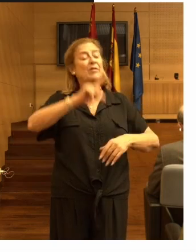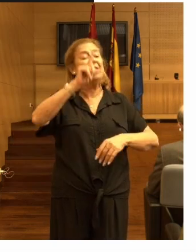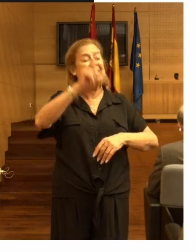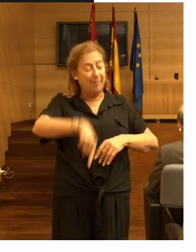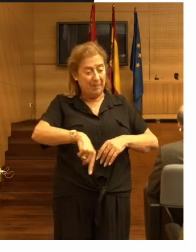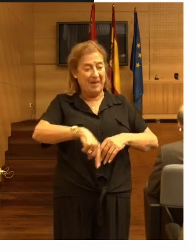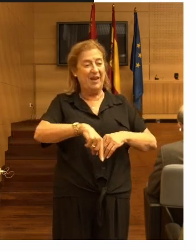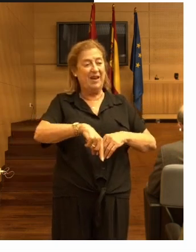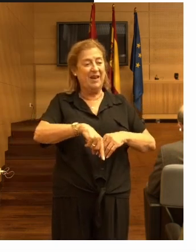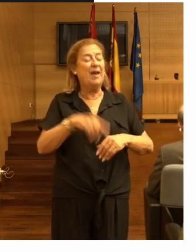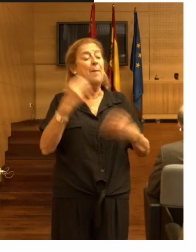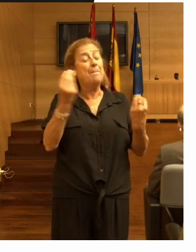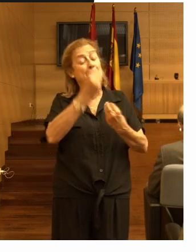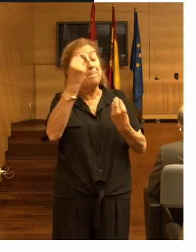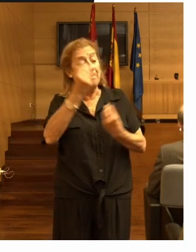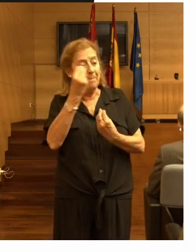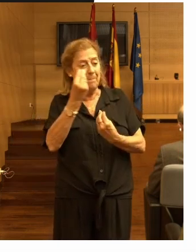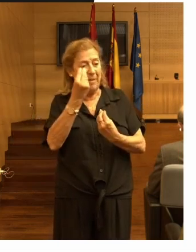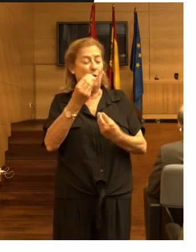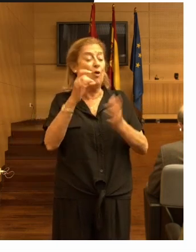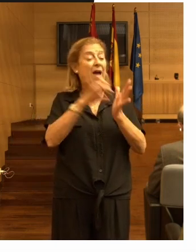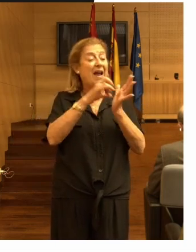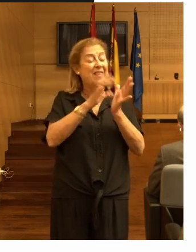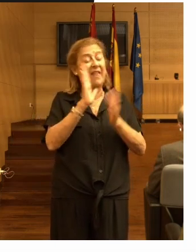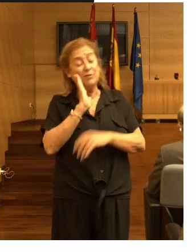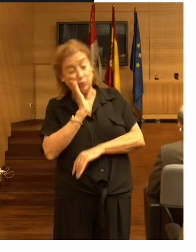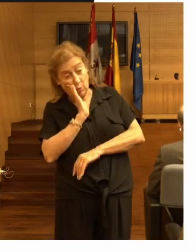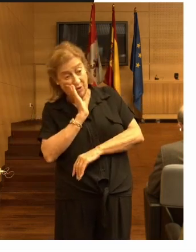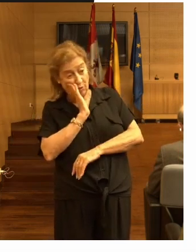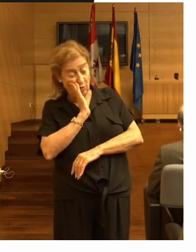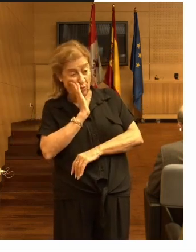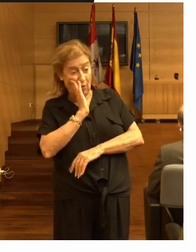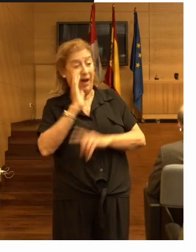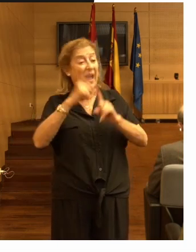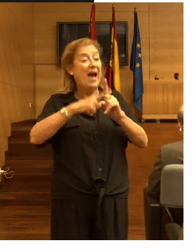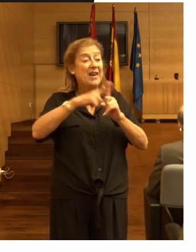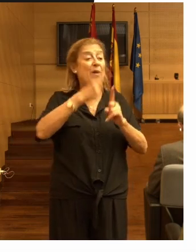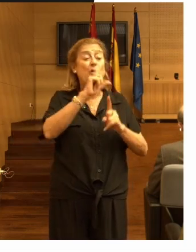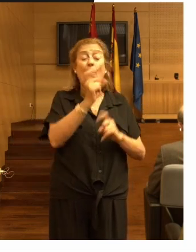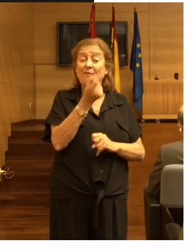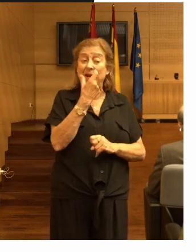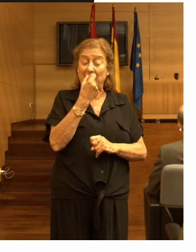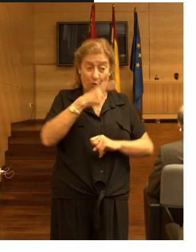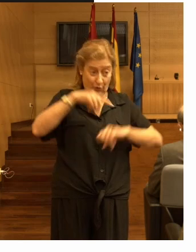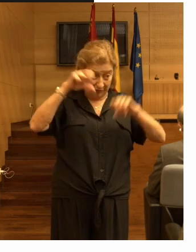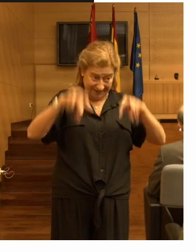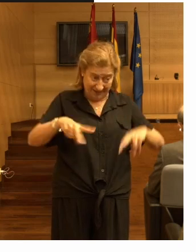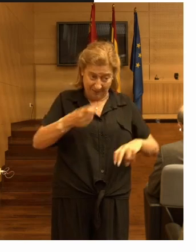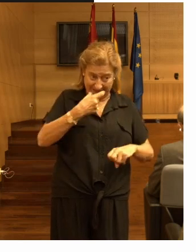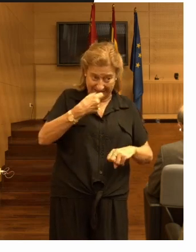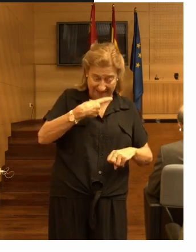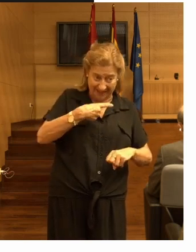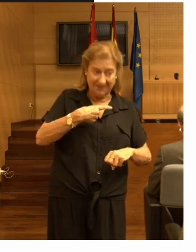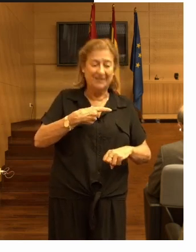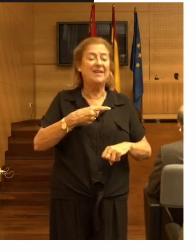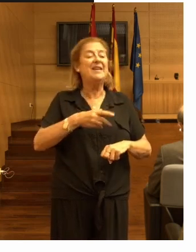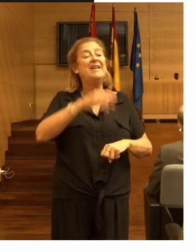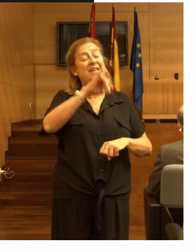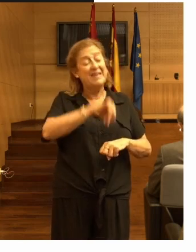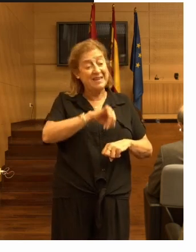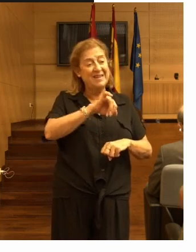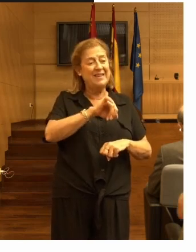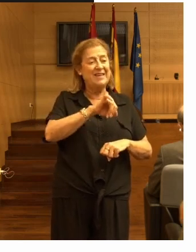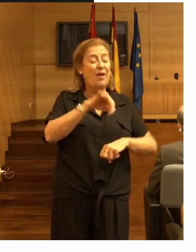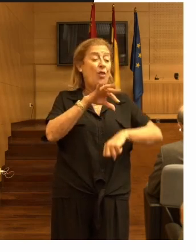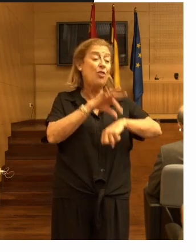mejora de la calidad del sueño a nivel no farmacológico y